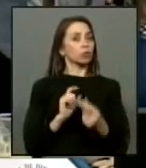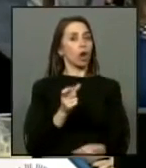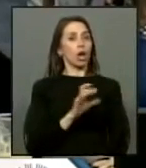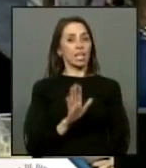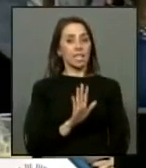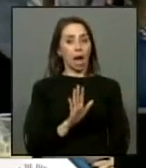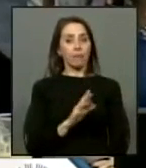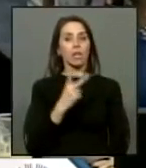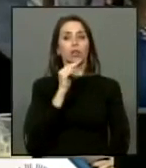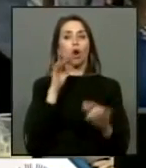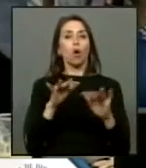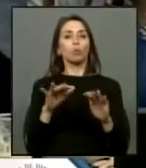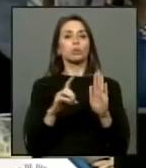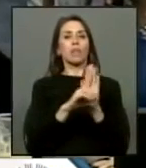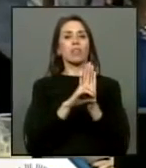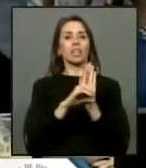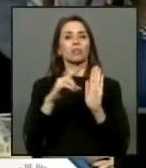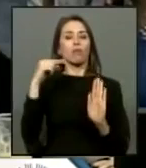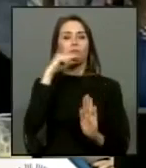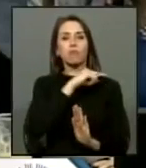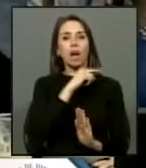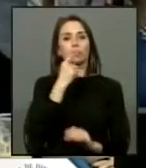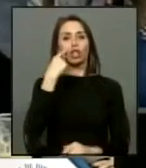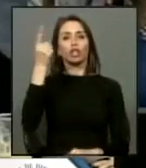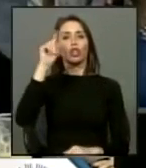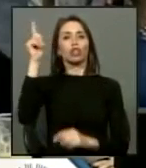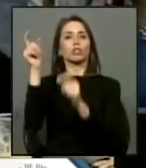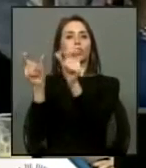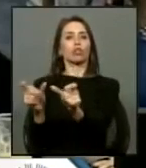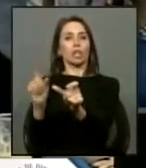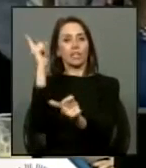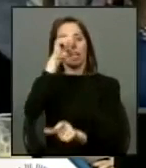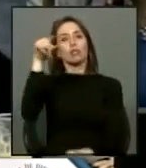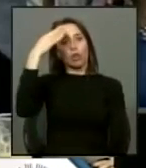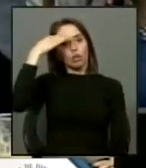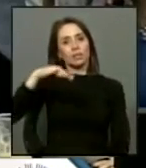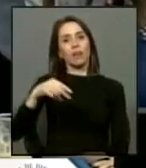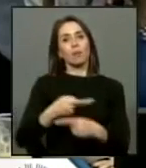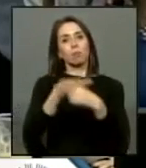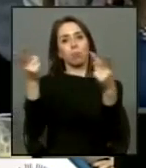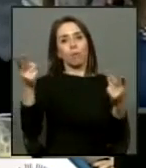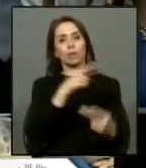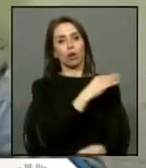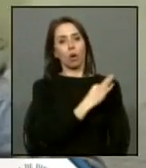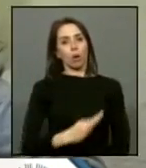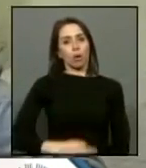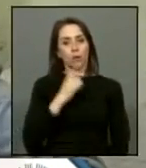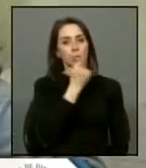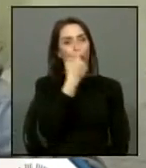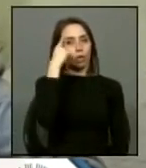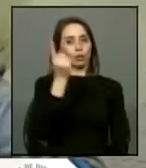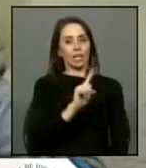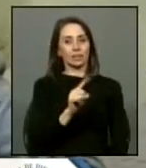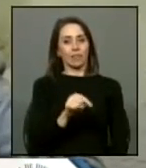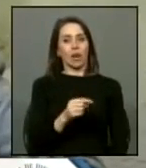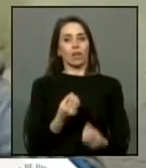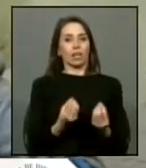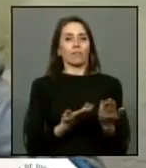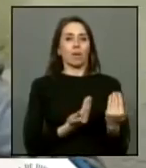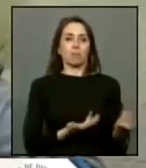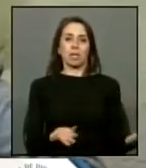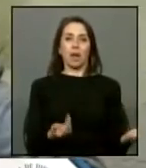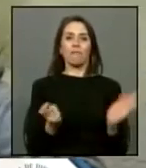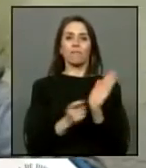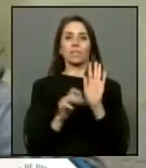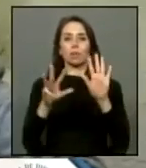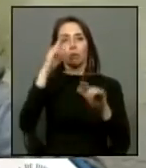dice que no ocupemos decretos falsos o que no son conocidos por la Contraloría todos sabemos que son públicos si un diputado no lo sabe a esta altura ya qué podemos esperar de